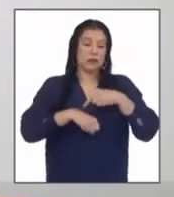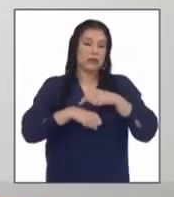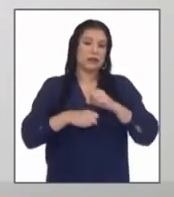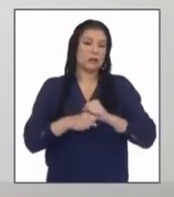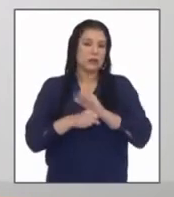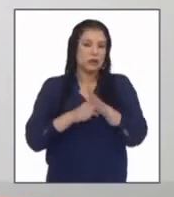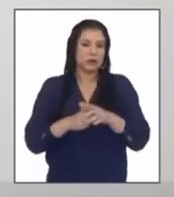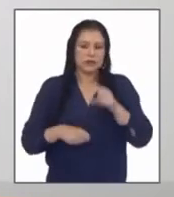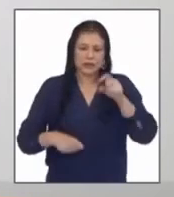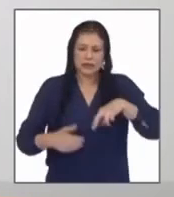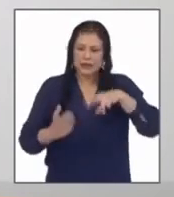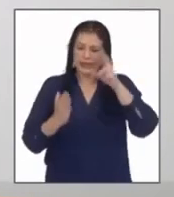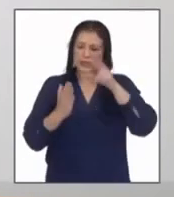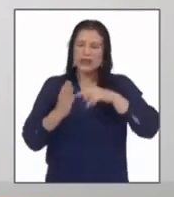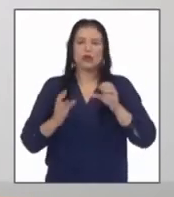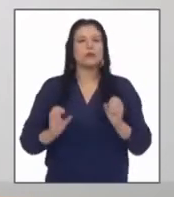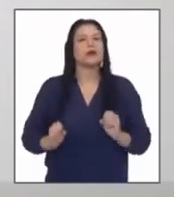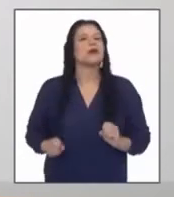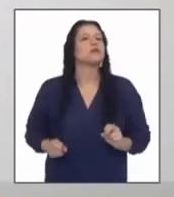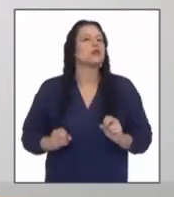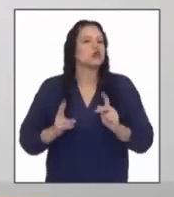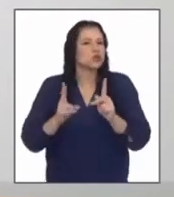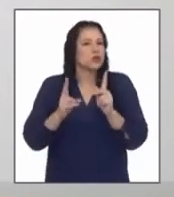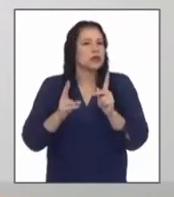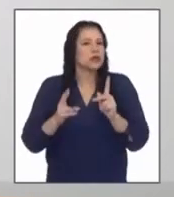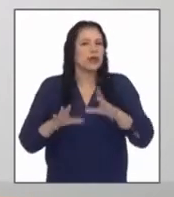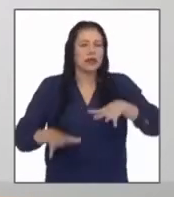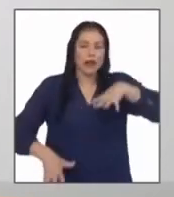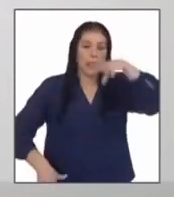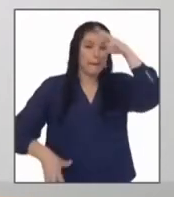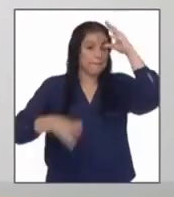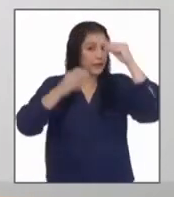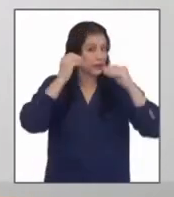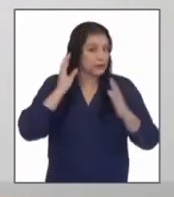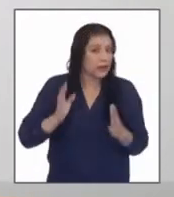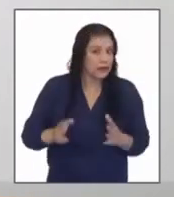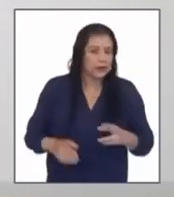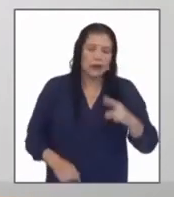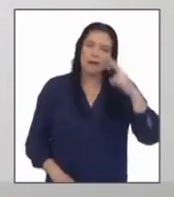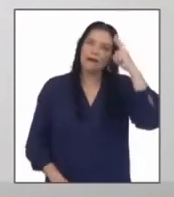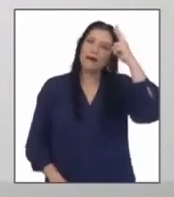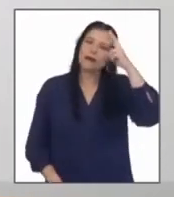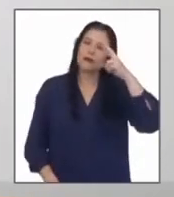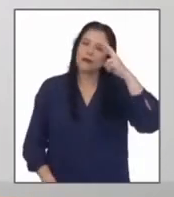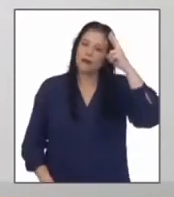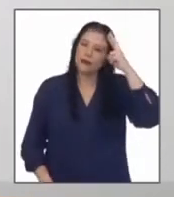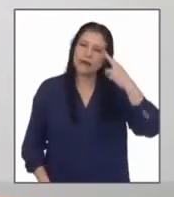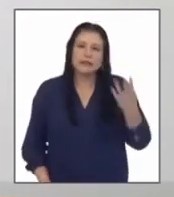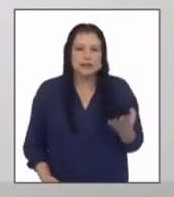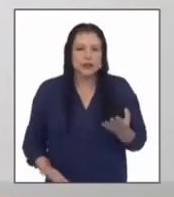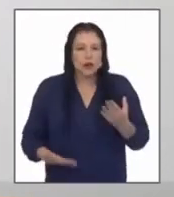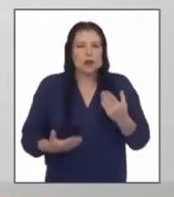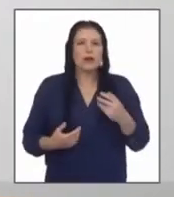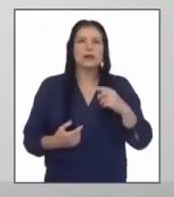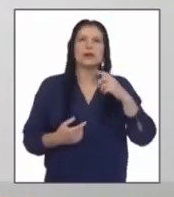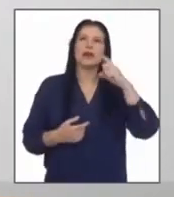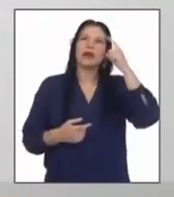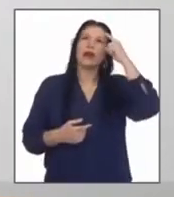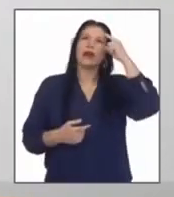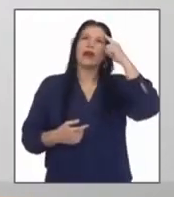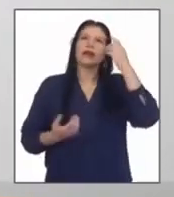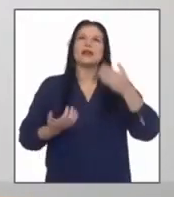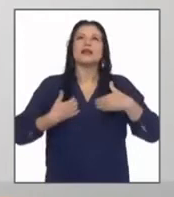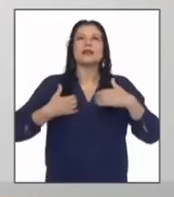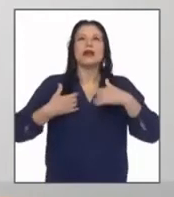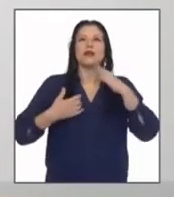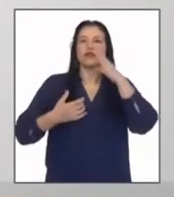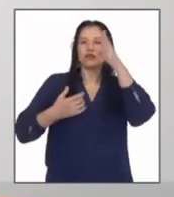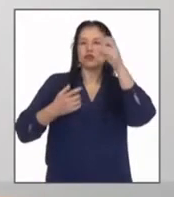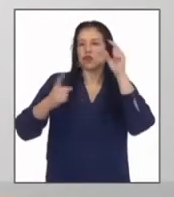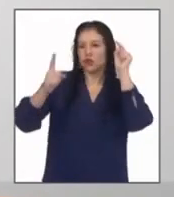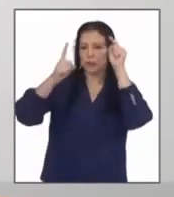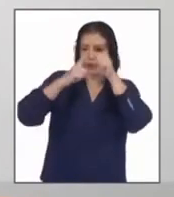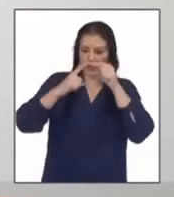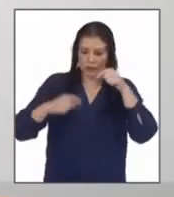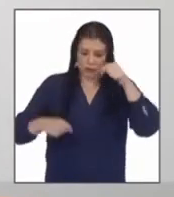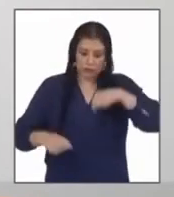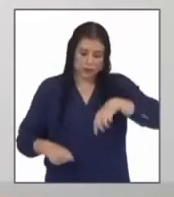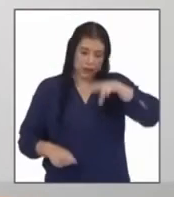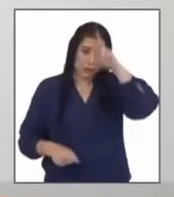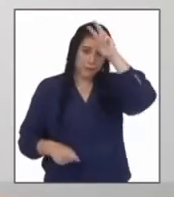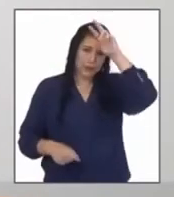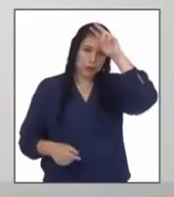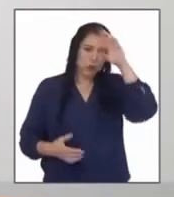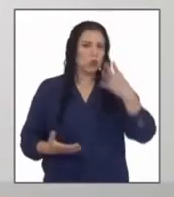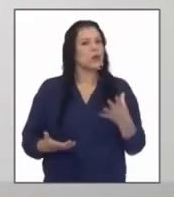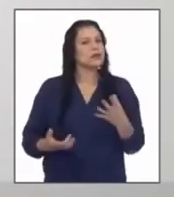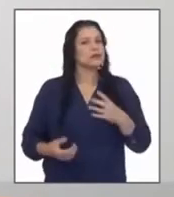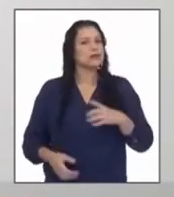registrarse como una oportunidad de aprendizaje reflexión y de proyección a futuro somos un país